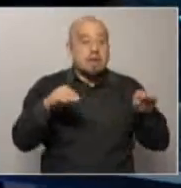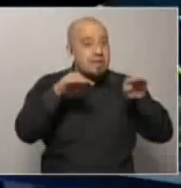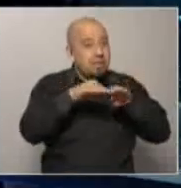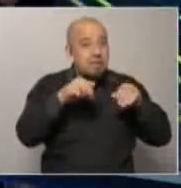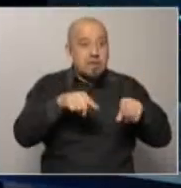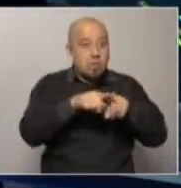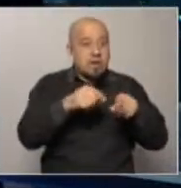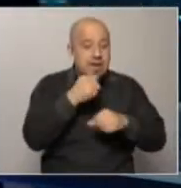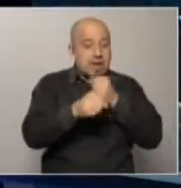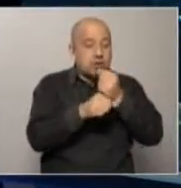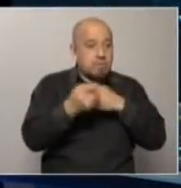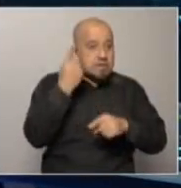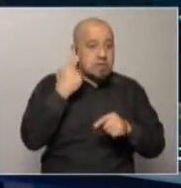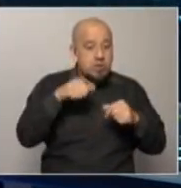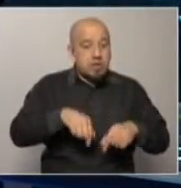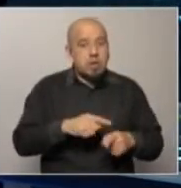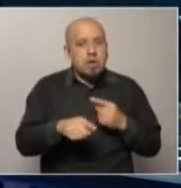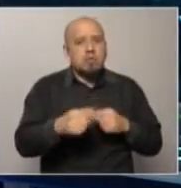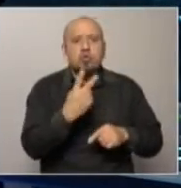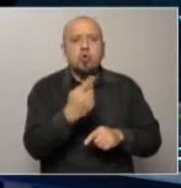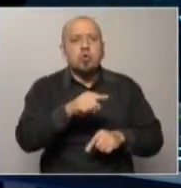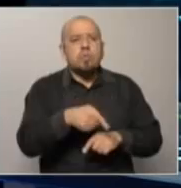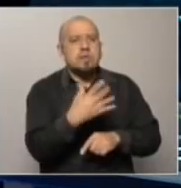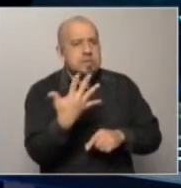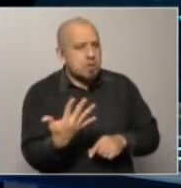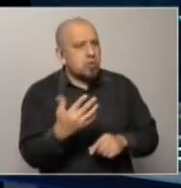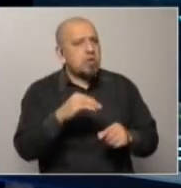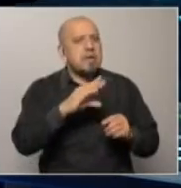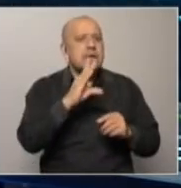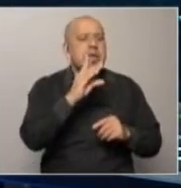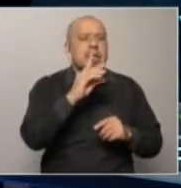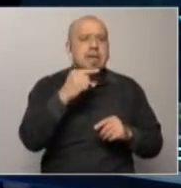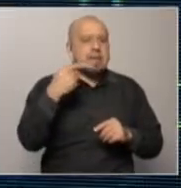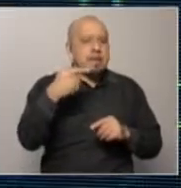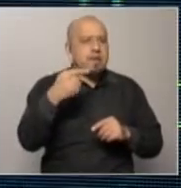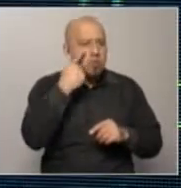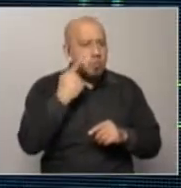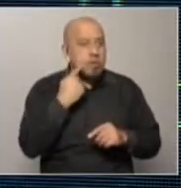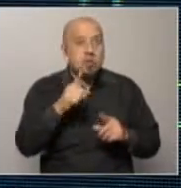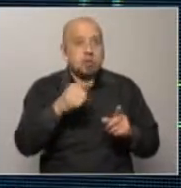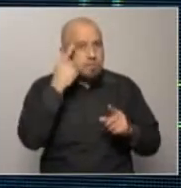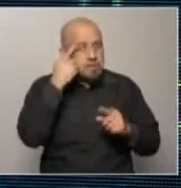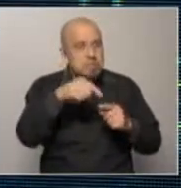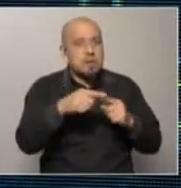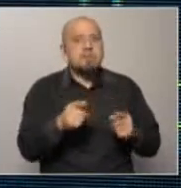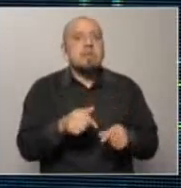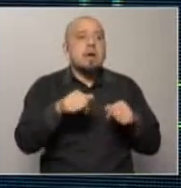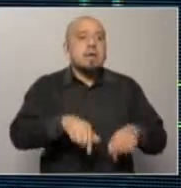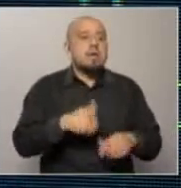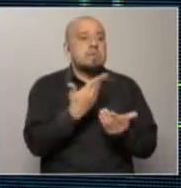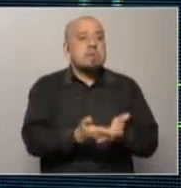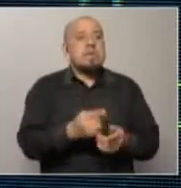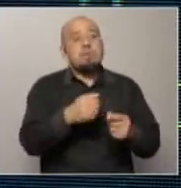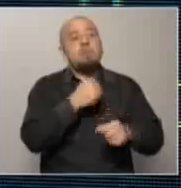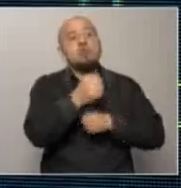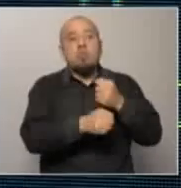año pasado y que al final del periodo esté algo así como 2,5 de déficit no prevé grandes superávit no es que acá se plantea